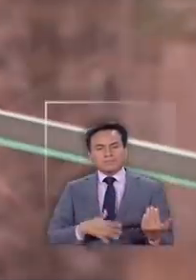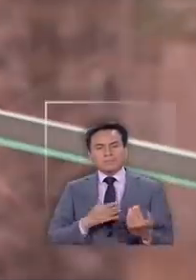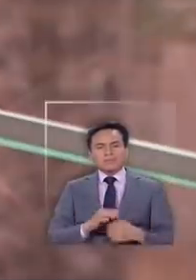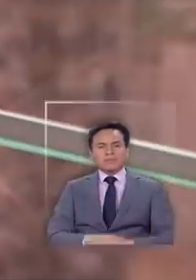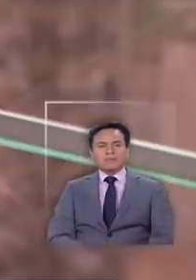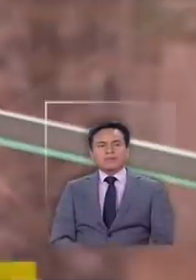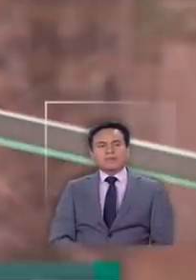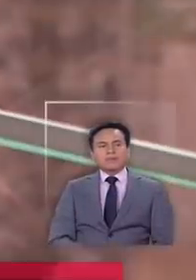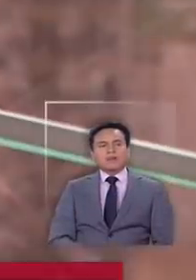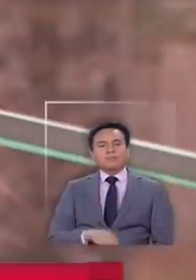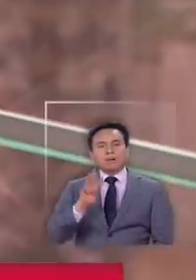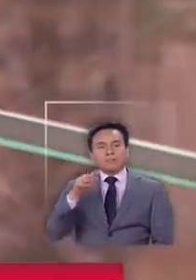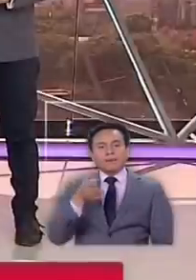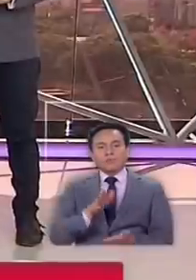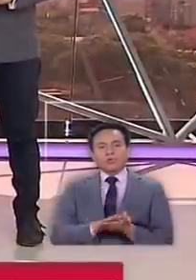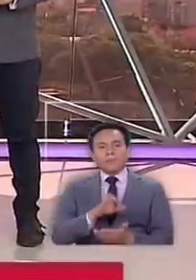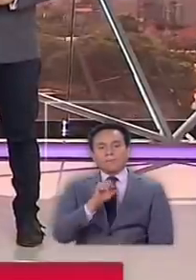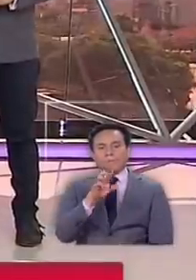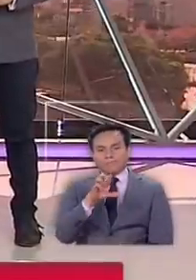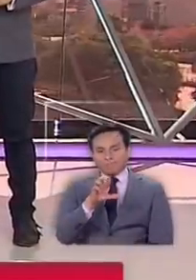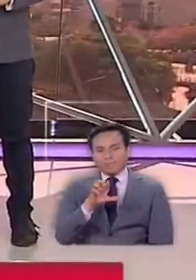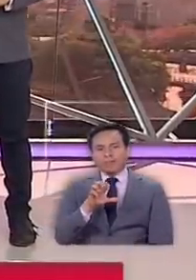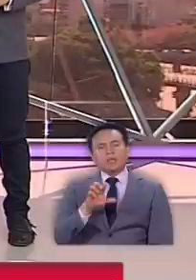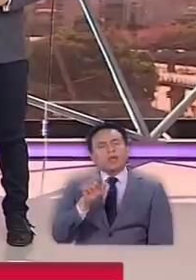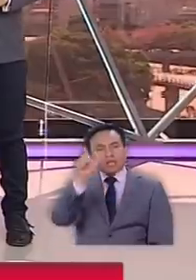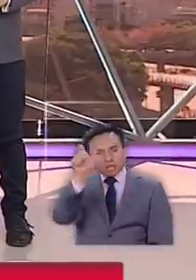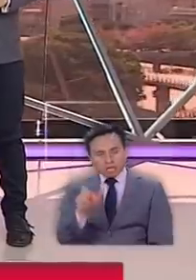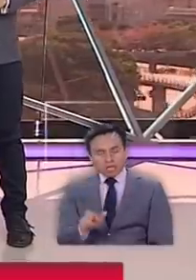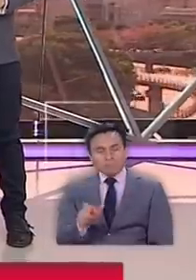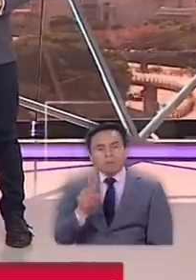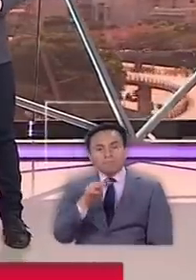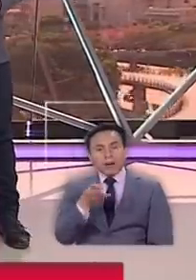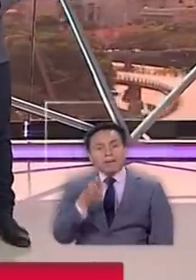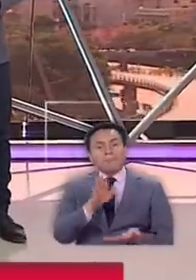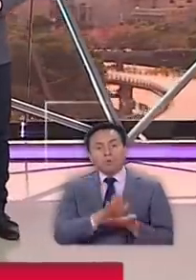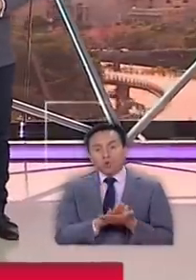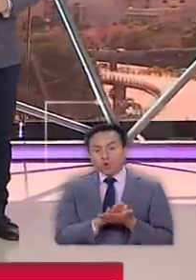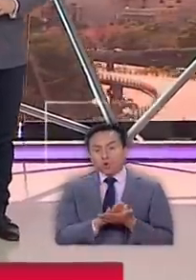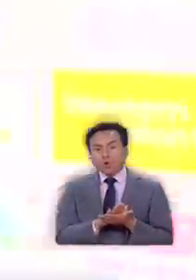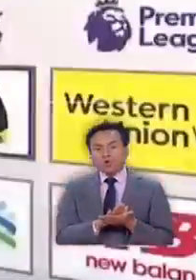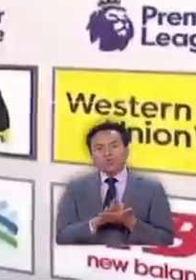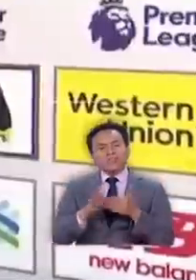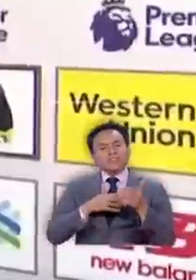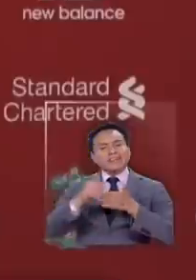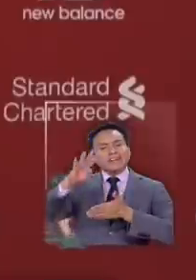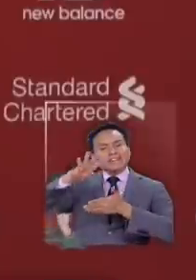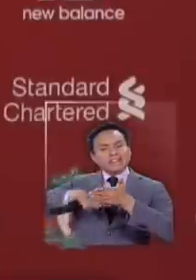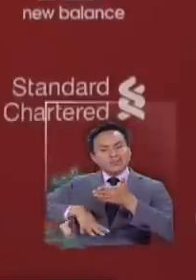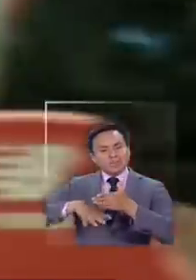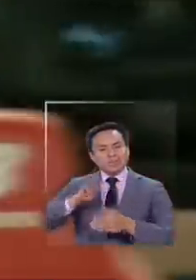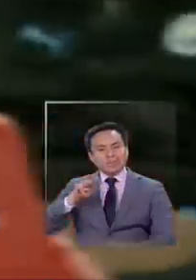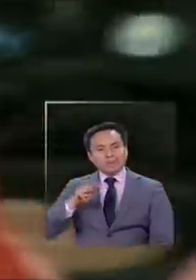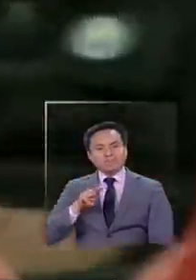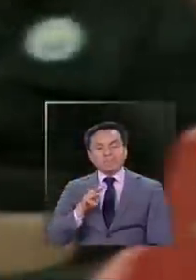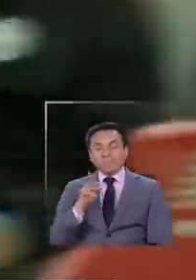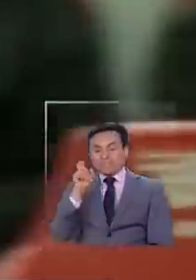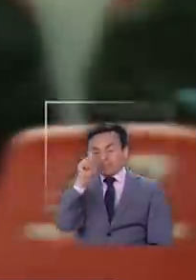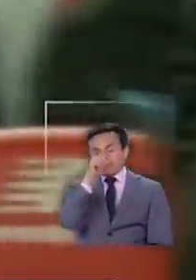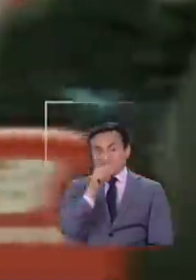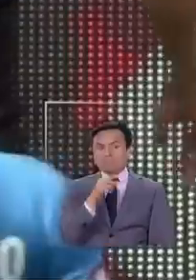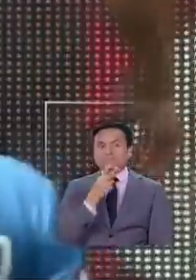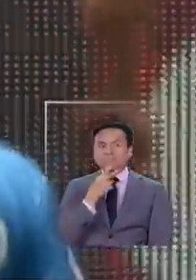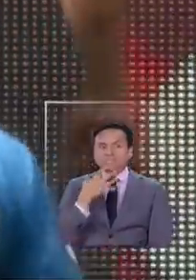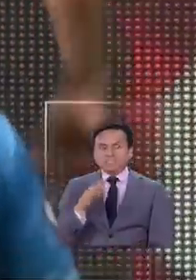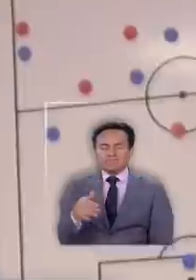si murió la mamá de Pep Guardiola la madre estaba en Cataluña un día duro para Guardiola no hay